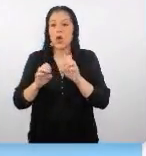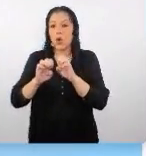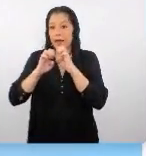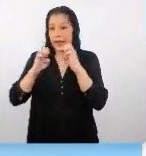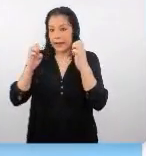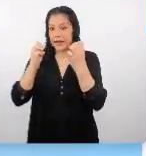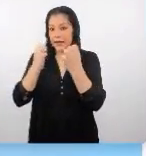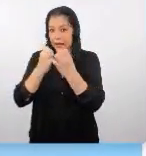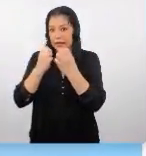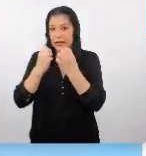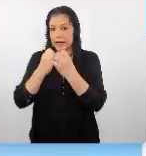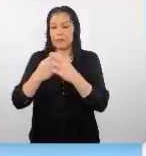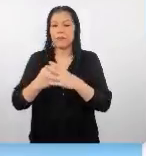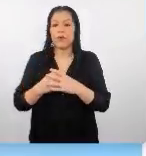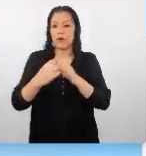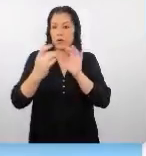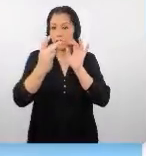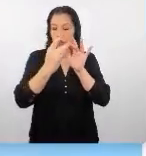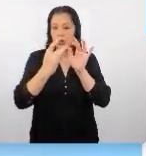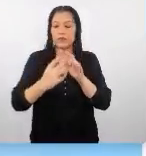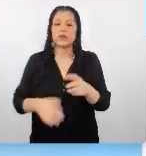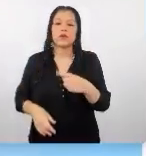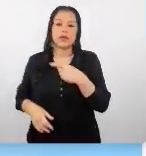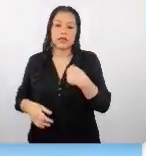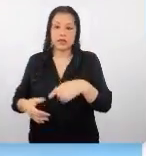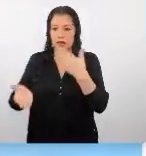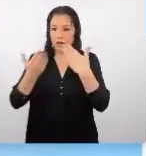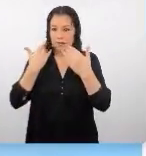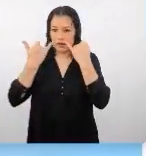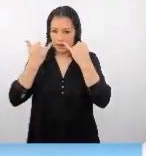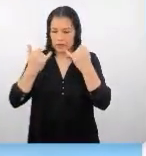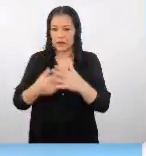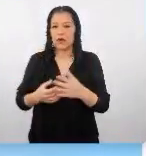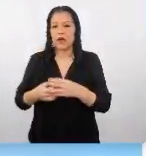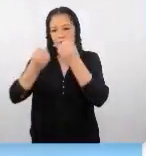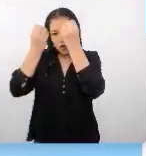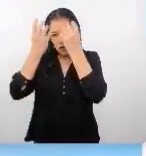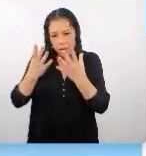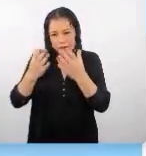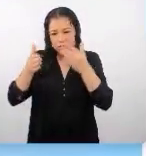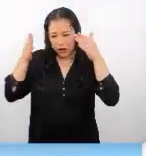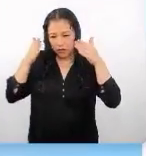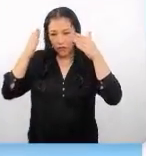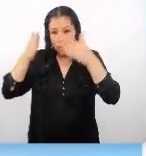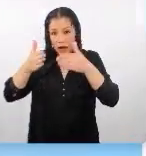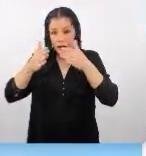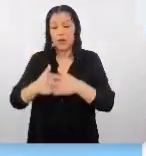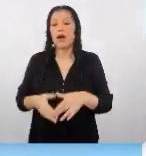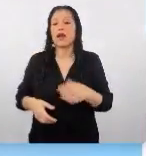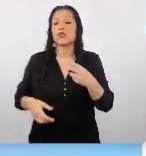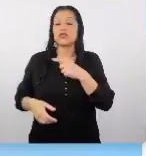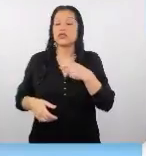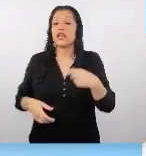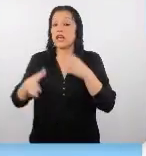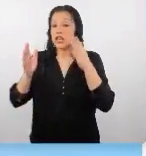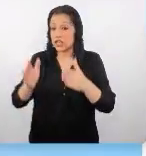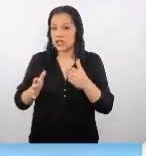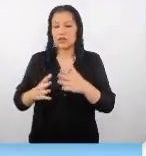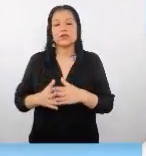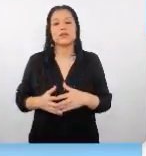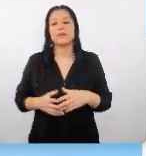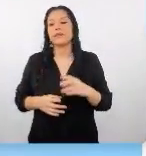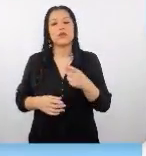allá en China con contenido que va enfocado al usuario chino. no fue una